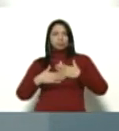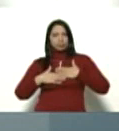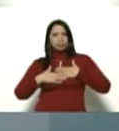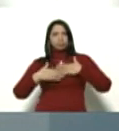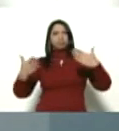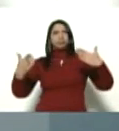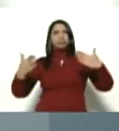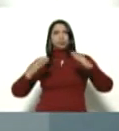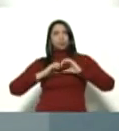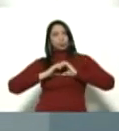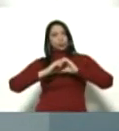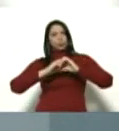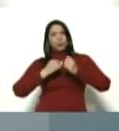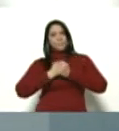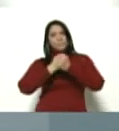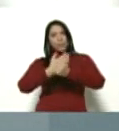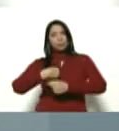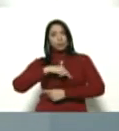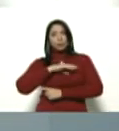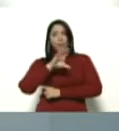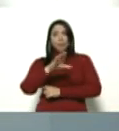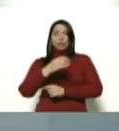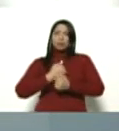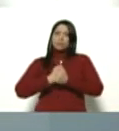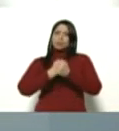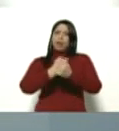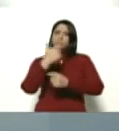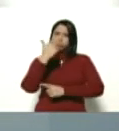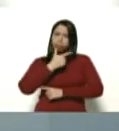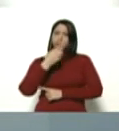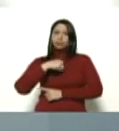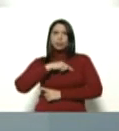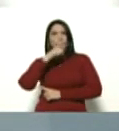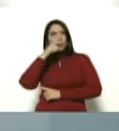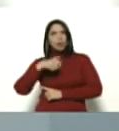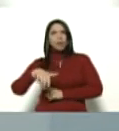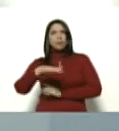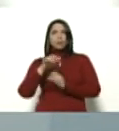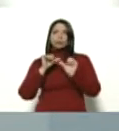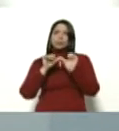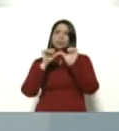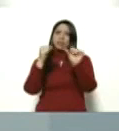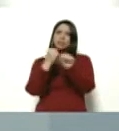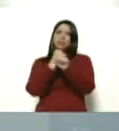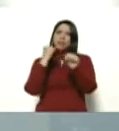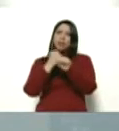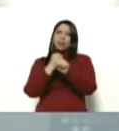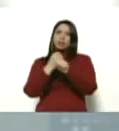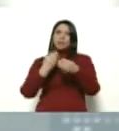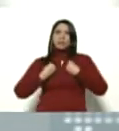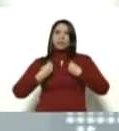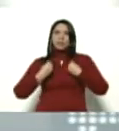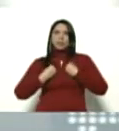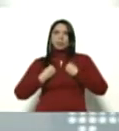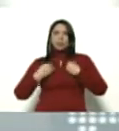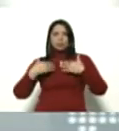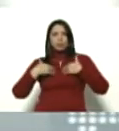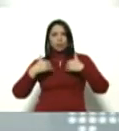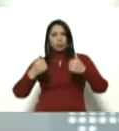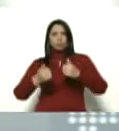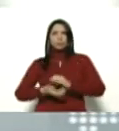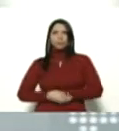amar a nuestra patria amar sinceramente a nuestro pueblo y seguir trabajando por la vida y por la salud